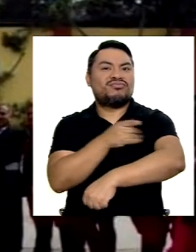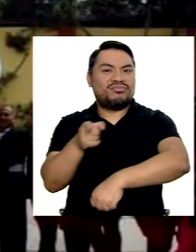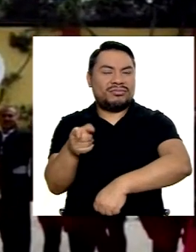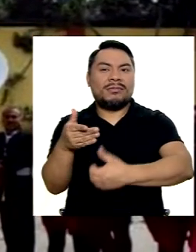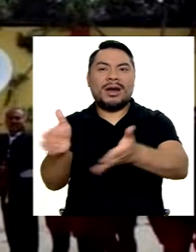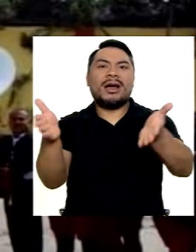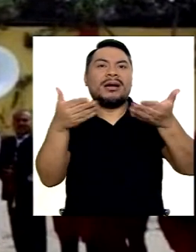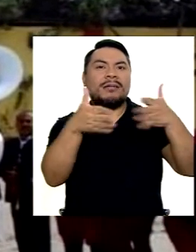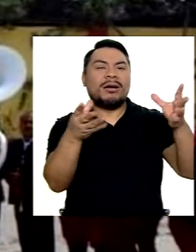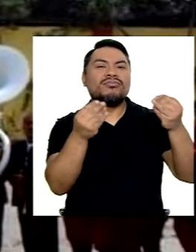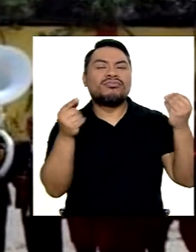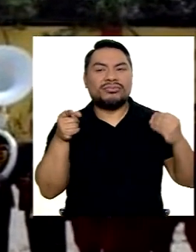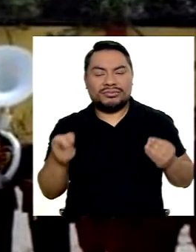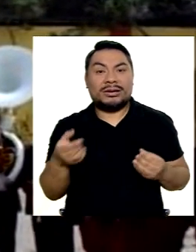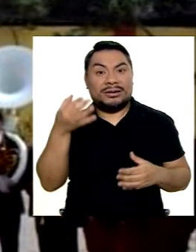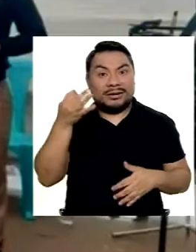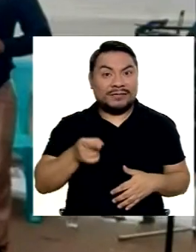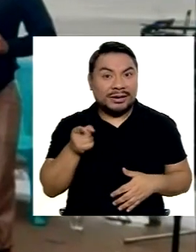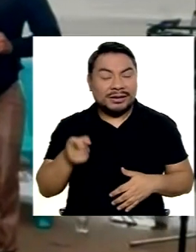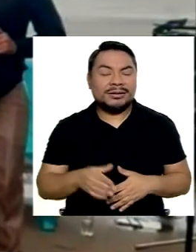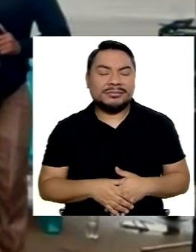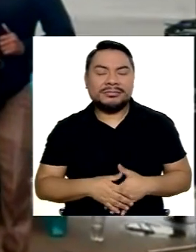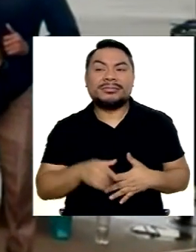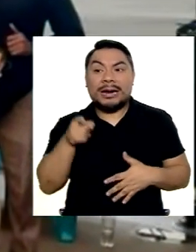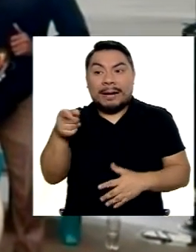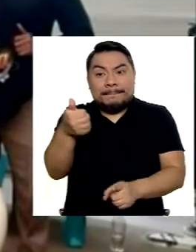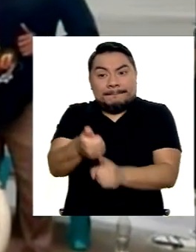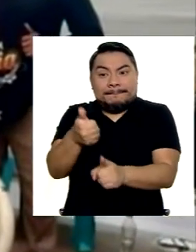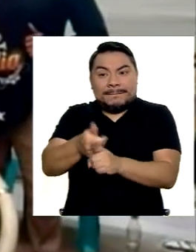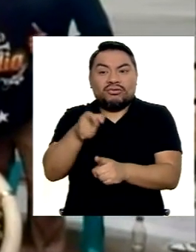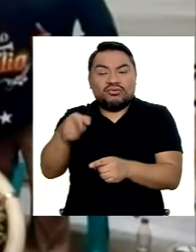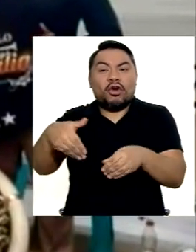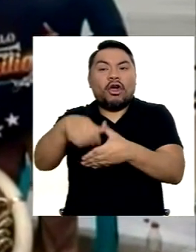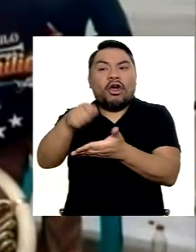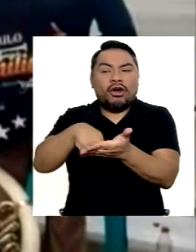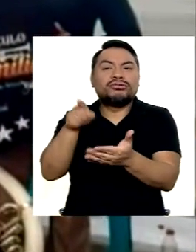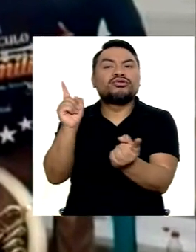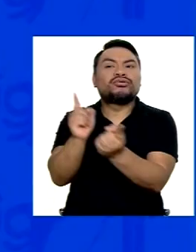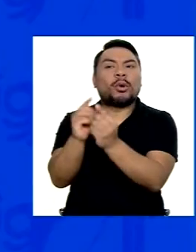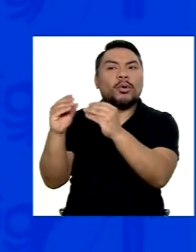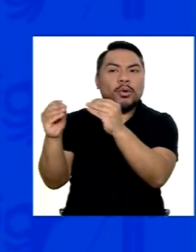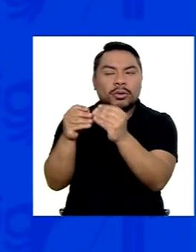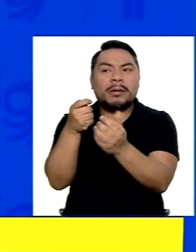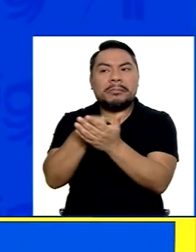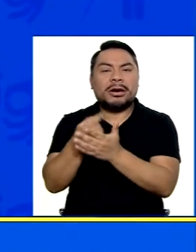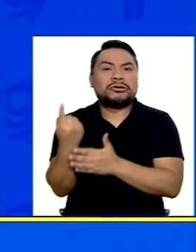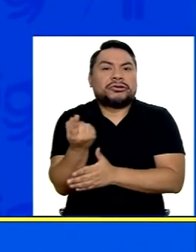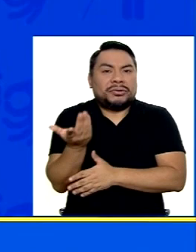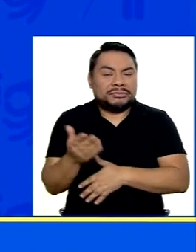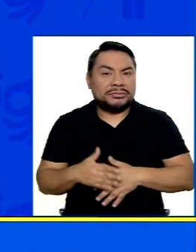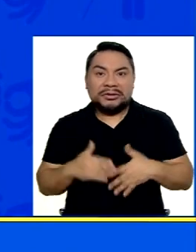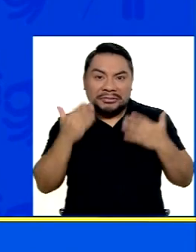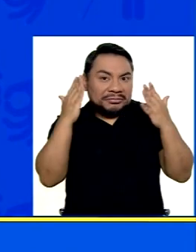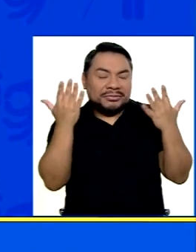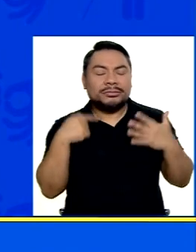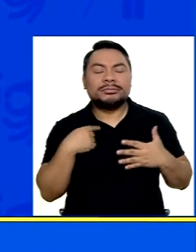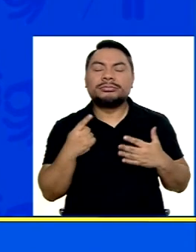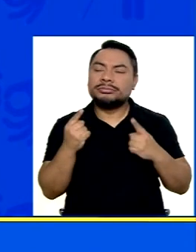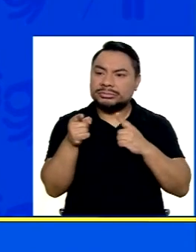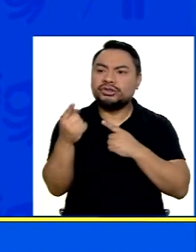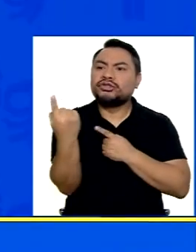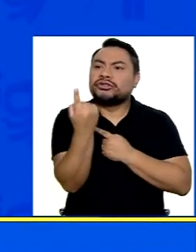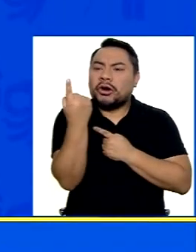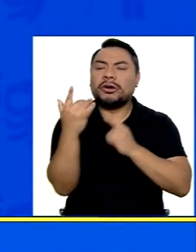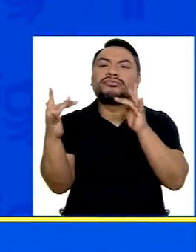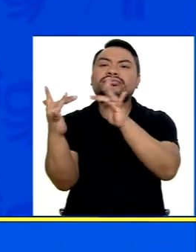Y se han abierto Muchos caminos Que en realidad Él mismo Hace sus contratos Yo no sé Cómo En qué momento Pero cuando